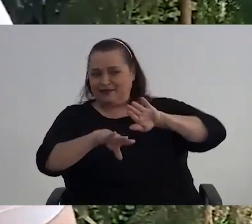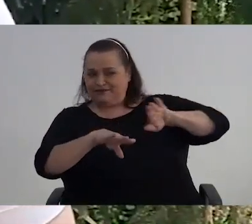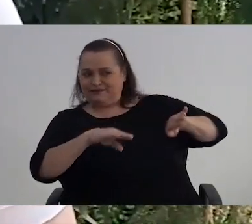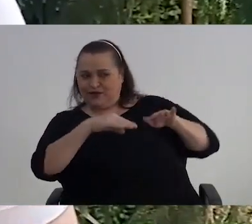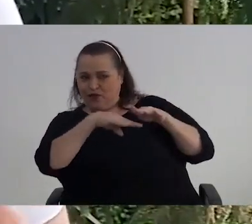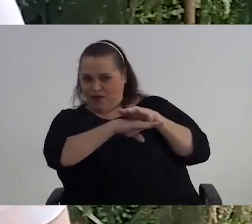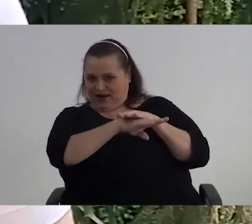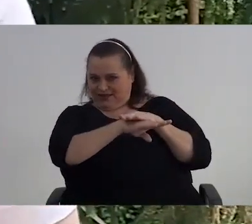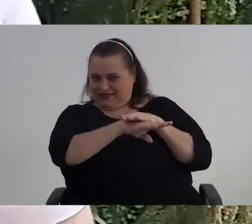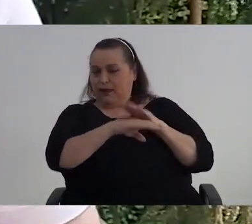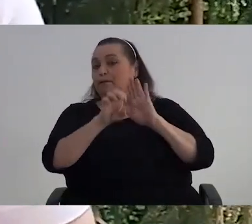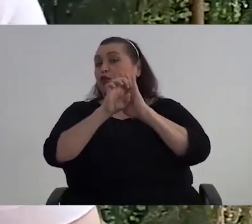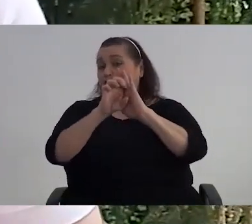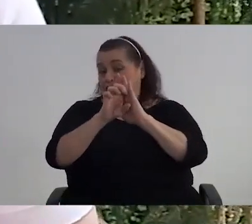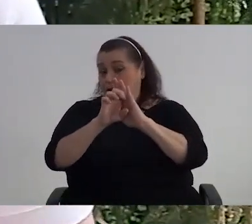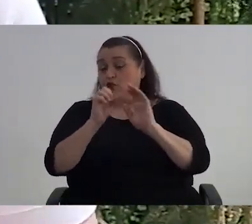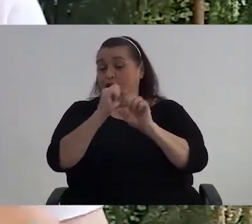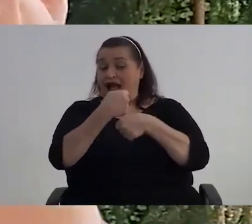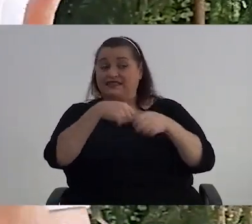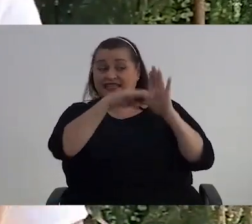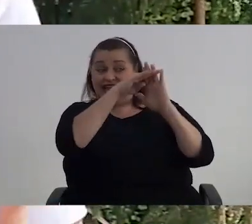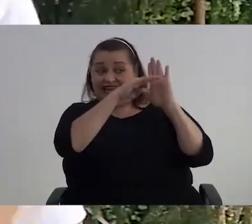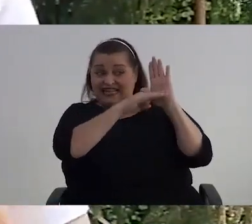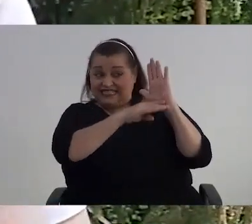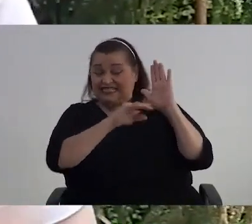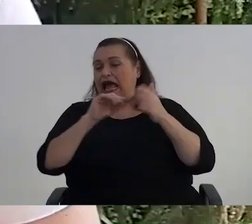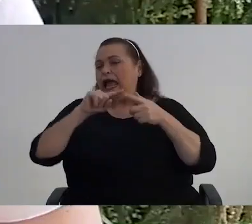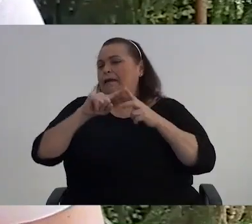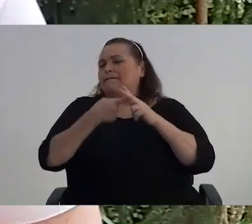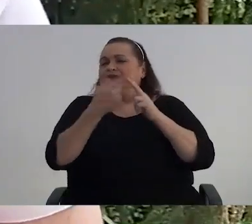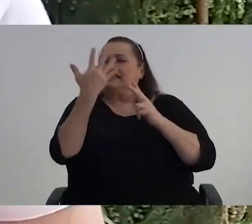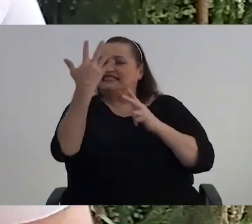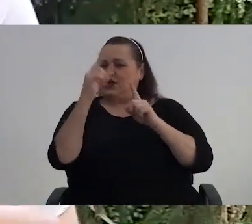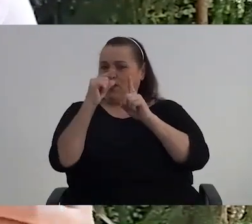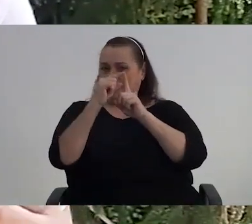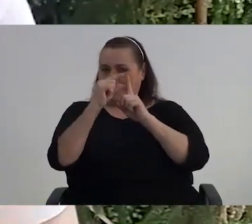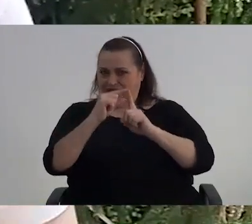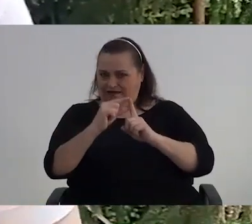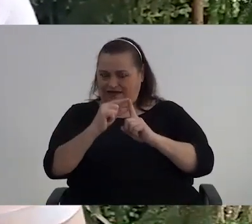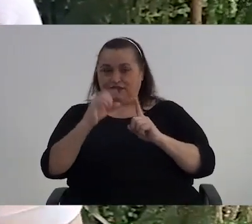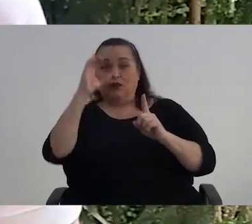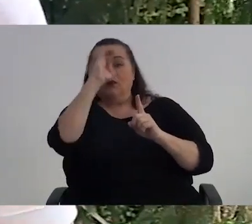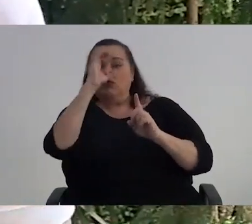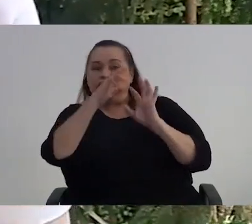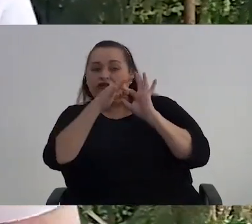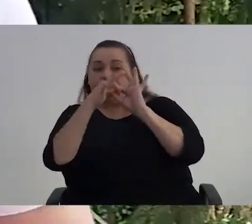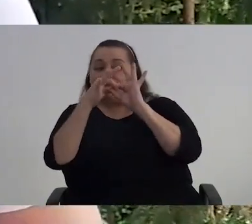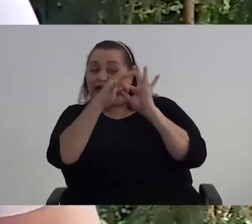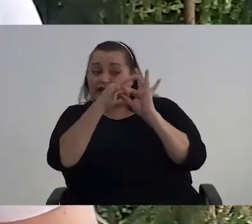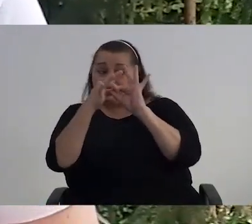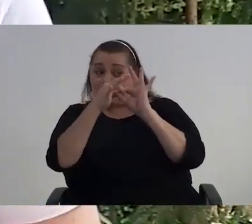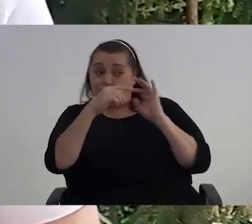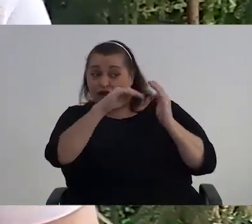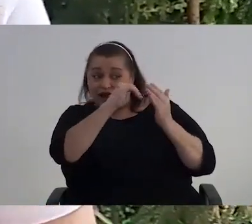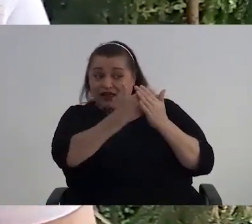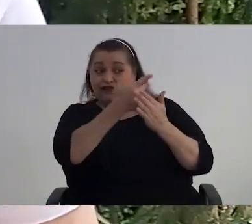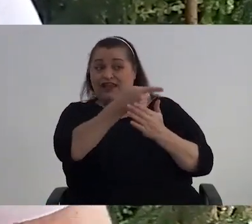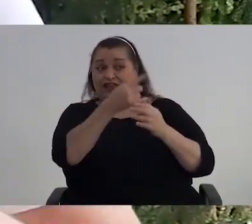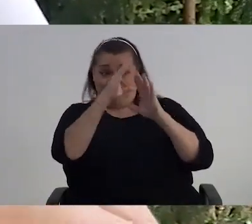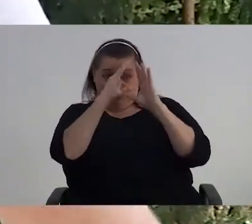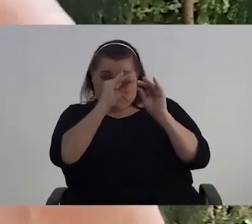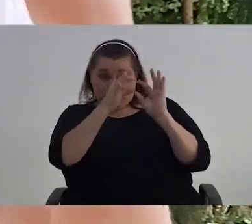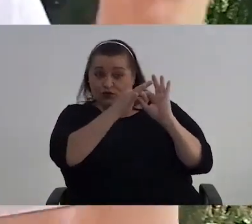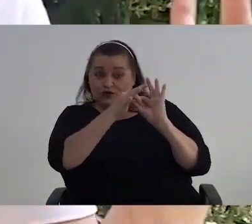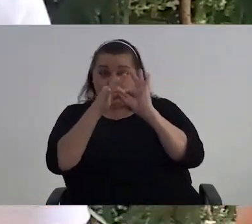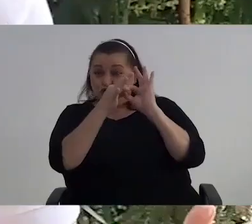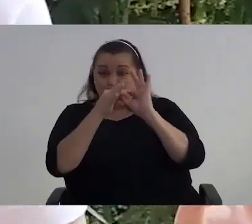escribimos Por ejemplo Si hacemos una lista Un día Empecemos con cinco palabras Y busquemos Relacionar Esa nueva información Y asociar Y esas